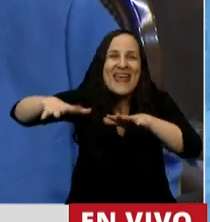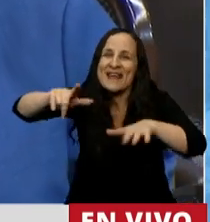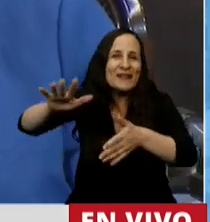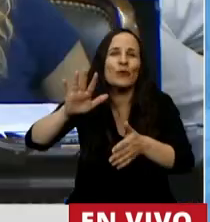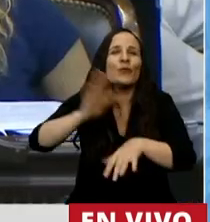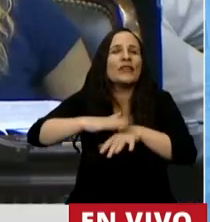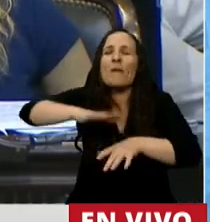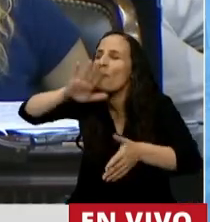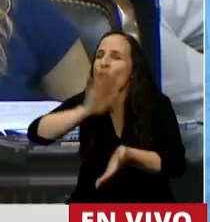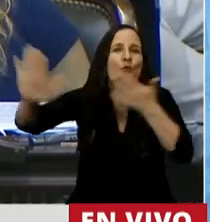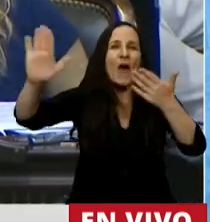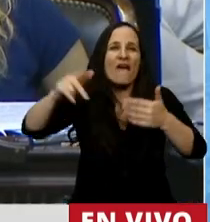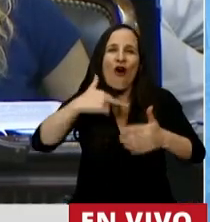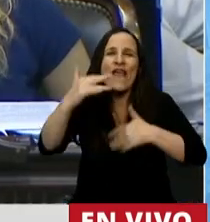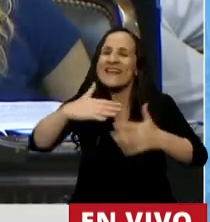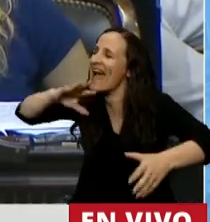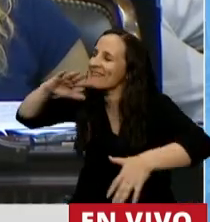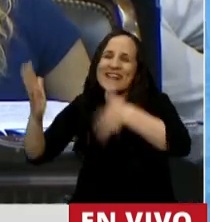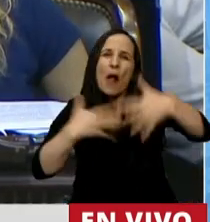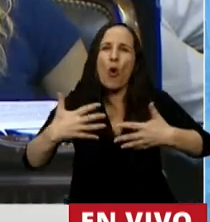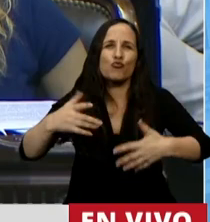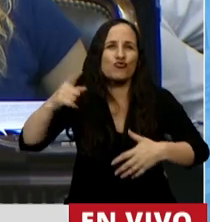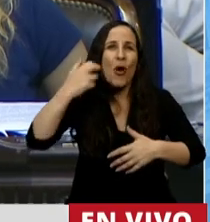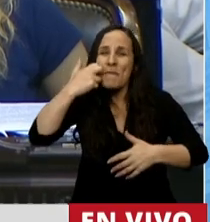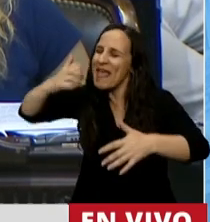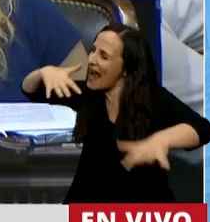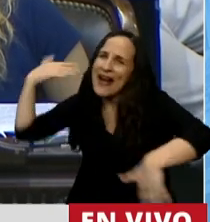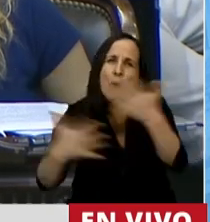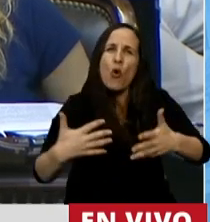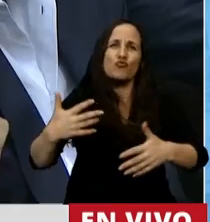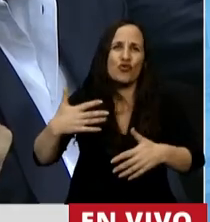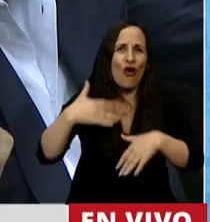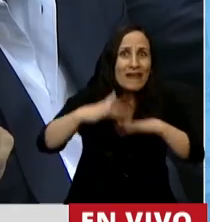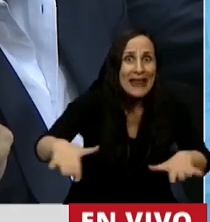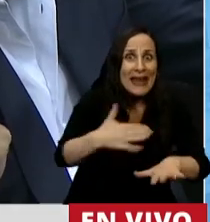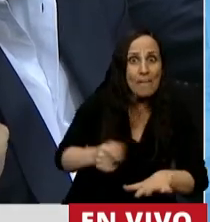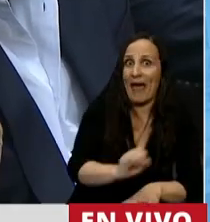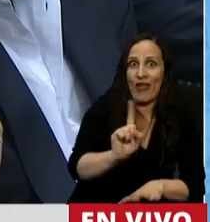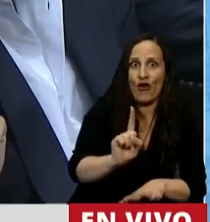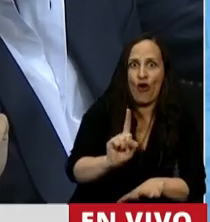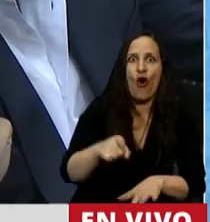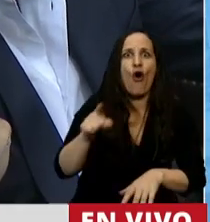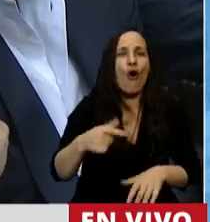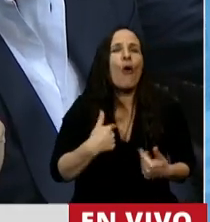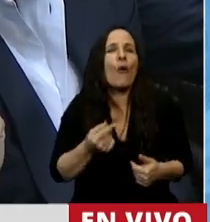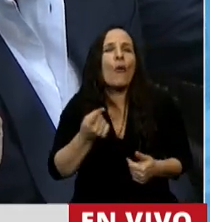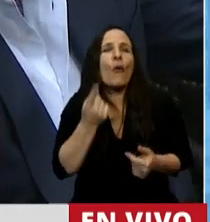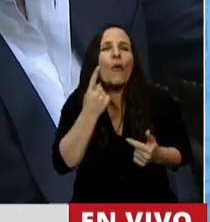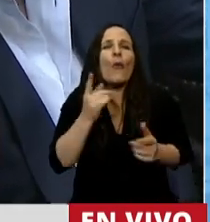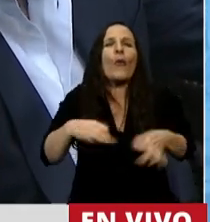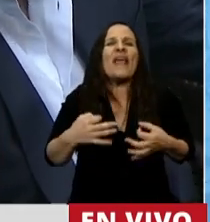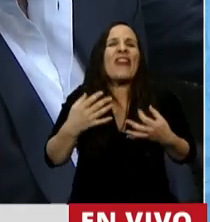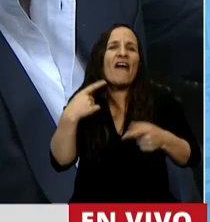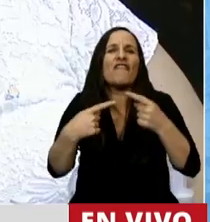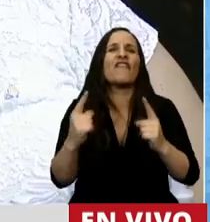revolución de las hijas, es la revolución de las viejas, es las niñas, no madres, y es el vivas nos queremos. Por eso,